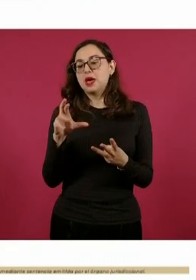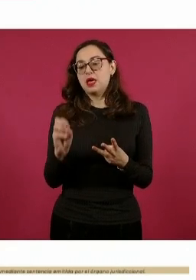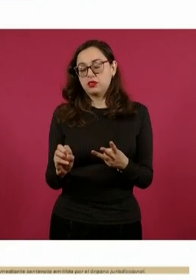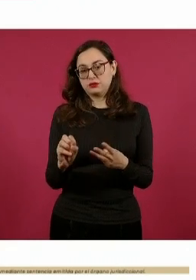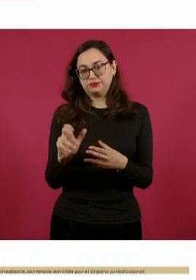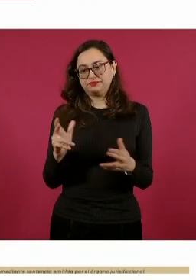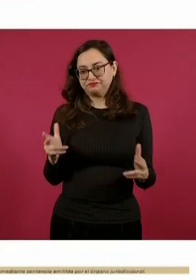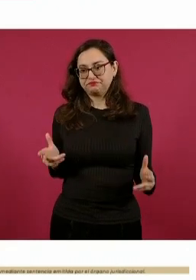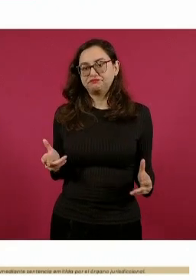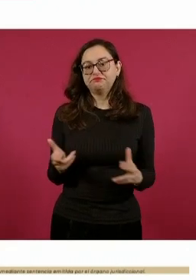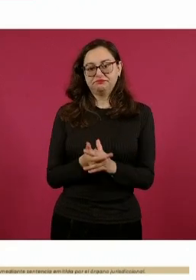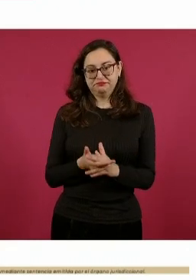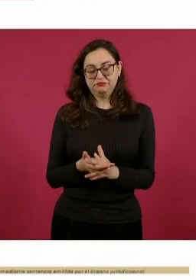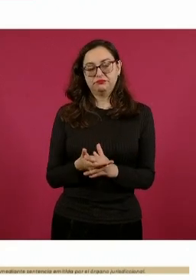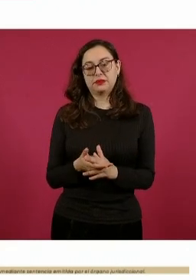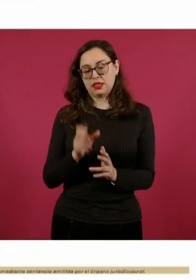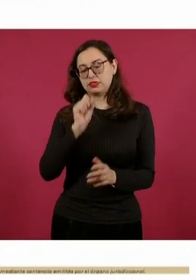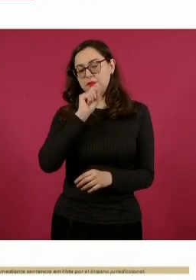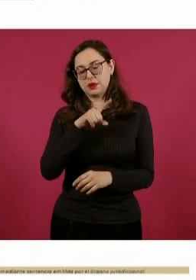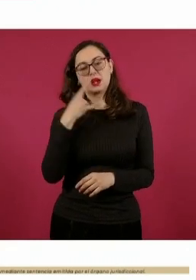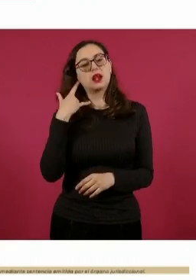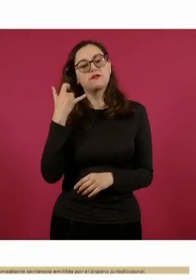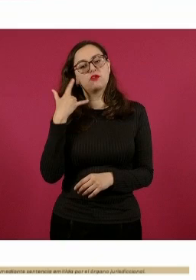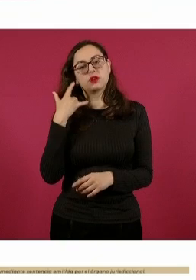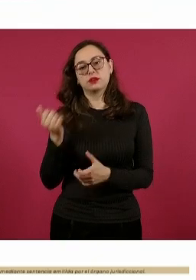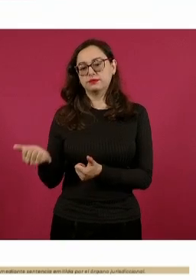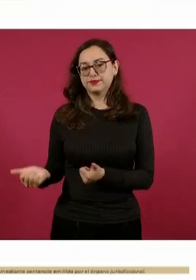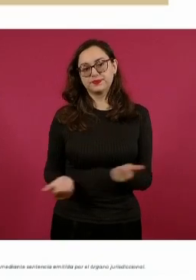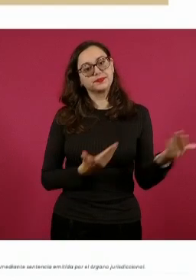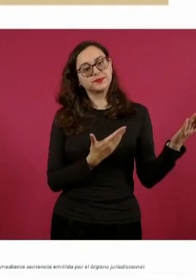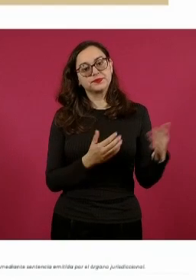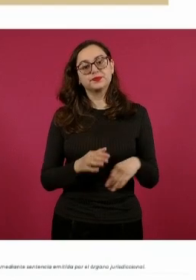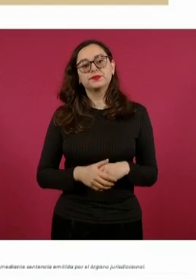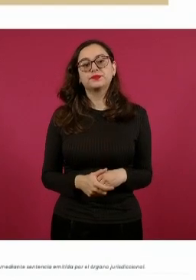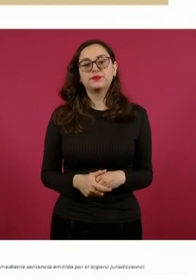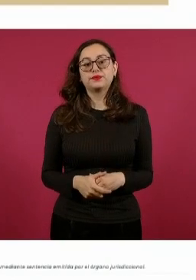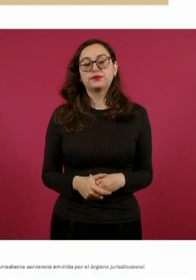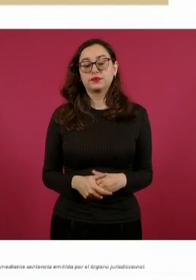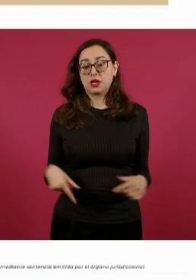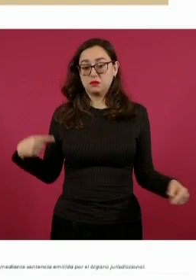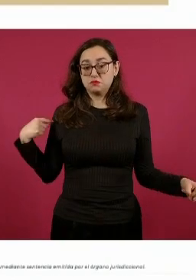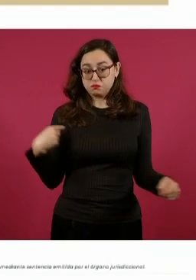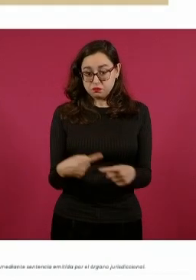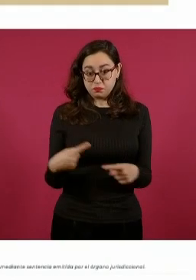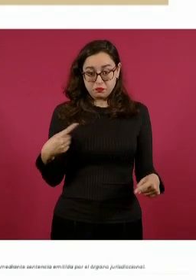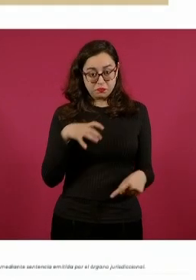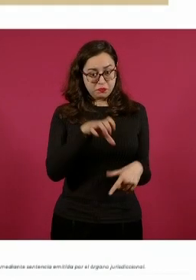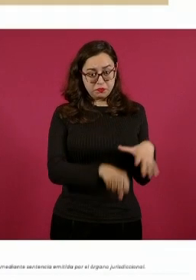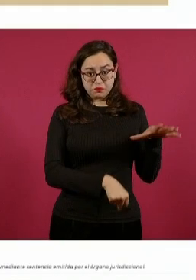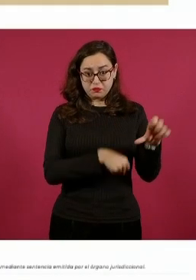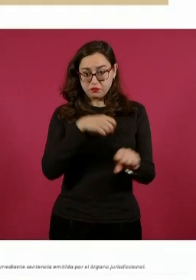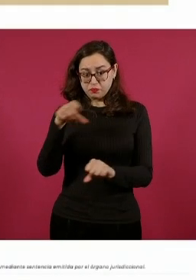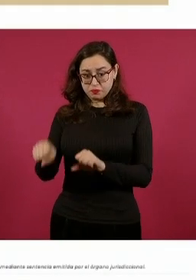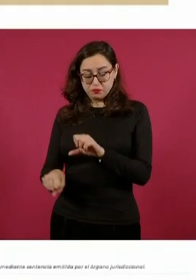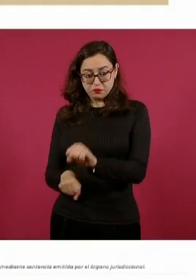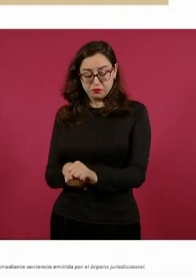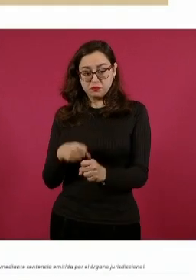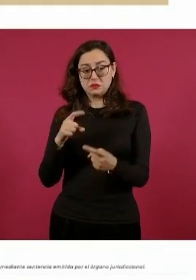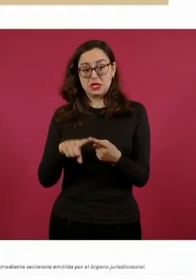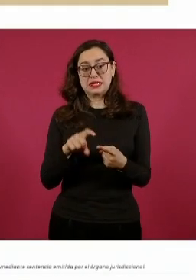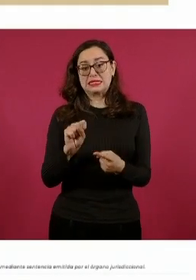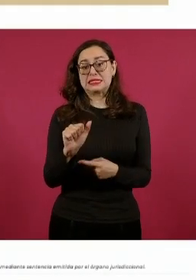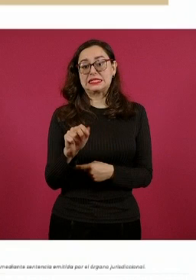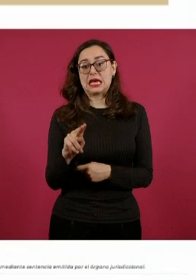homicidio en agravio de una persona. Adelante. Detenciones relevantes. En esta ocasión tenemos esta de Saúl